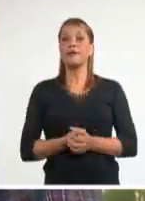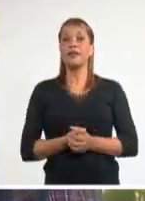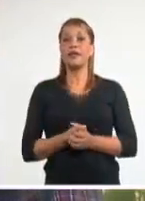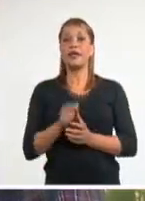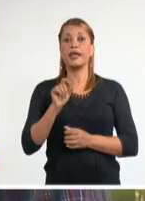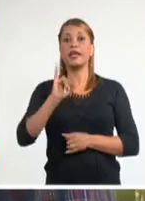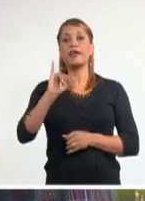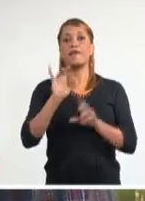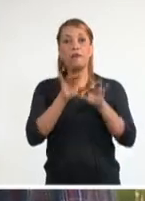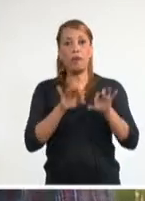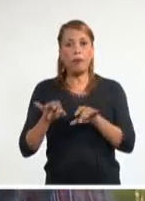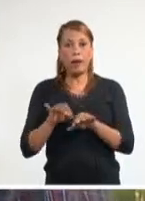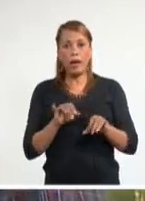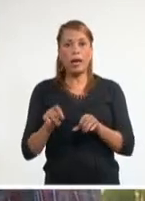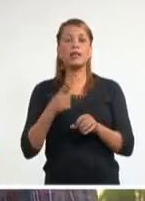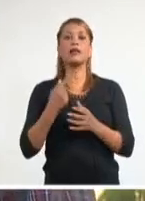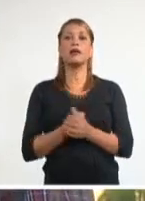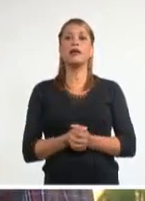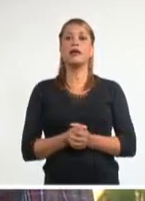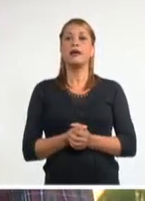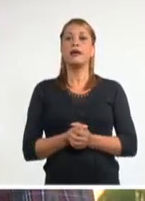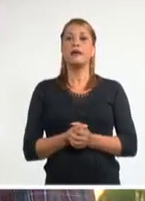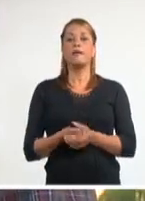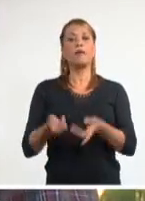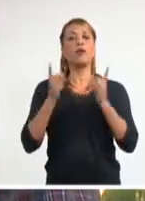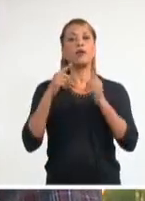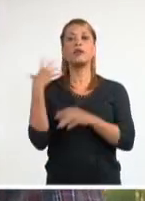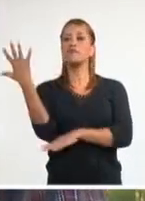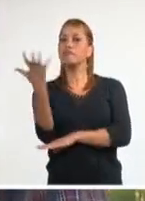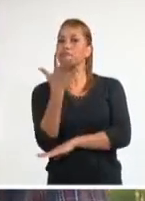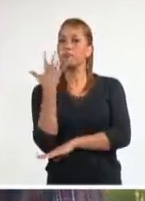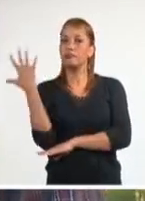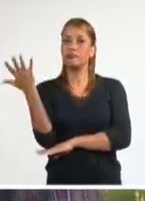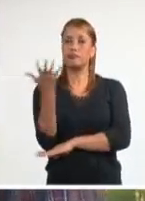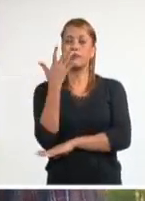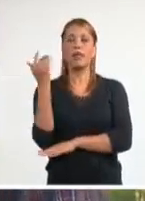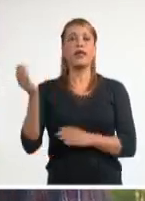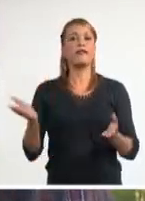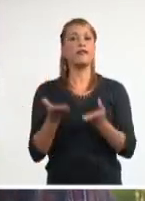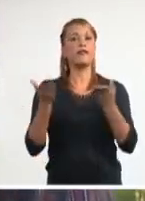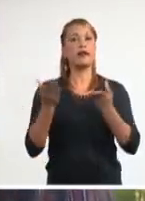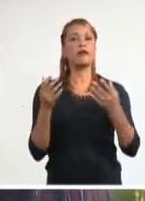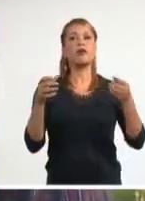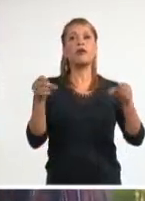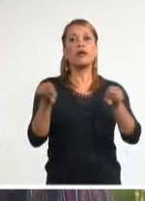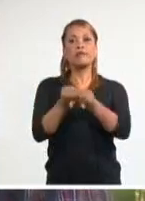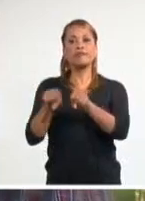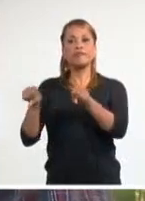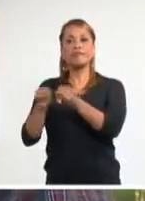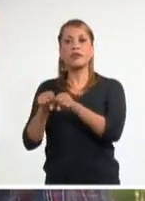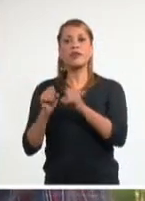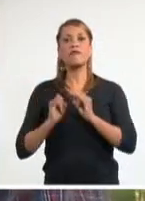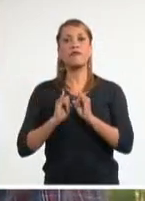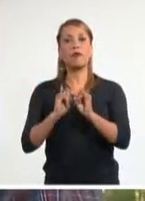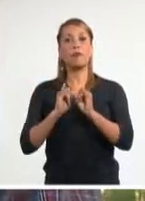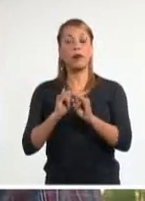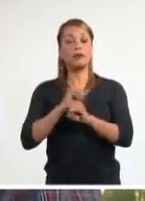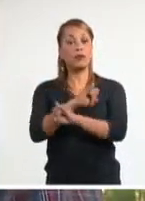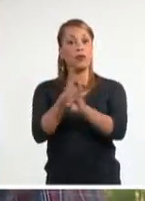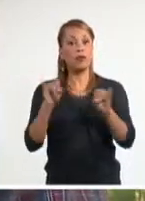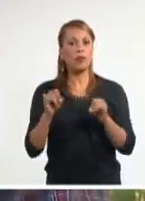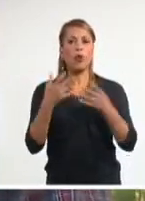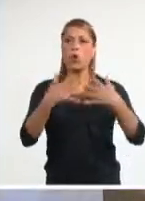de la política ambiental, de el desarrollo de redes de información, de